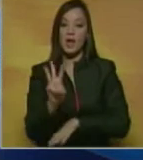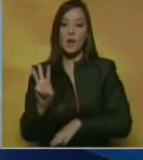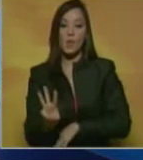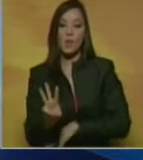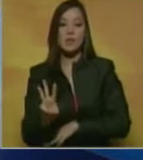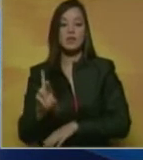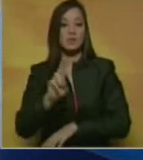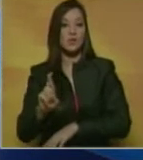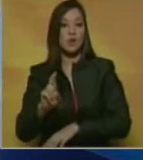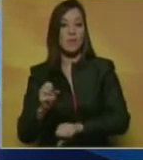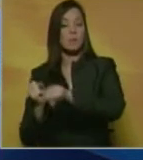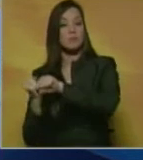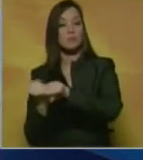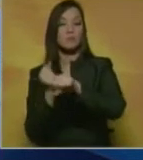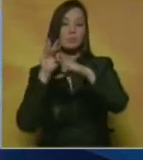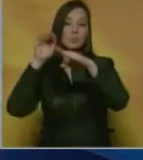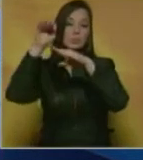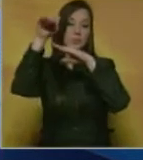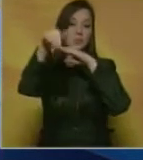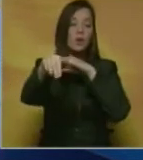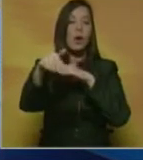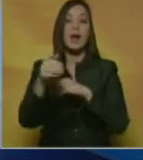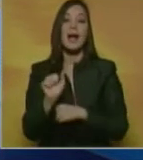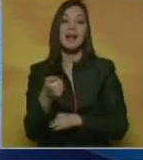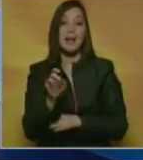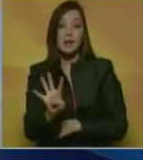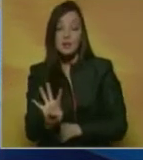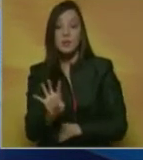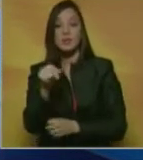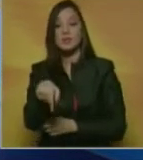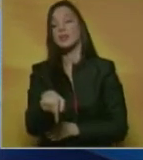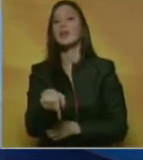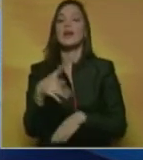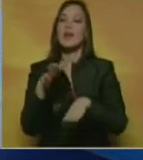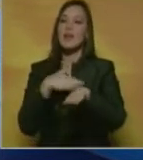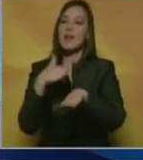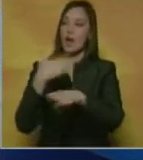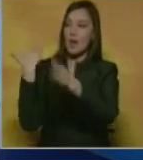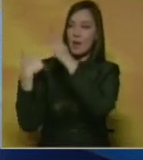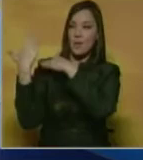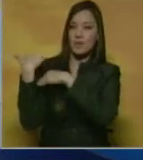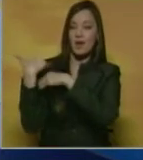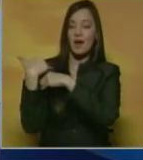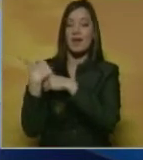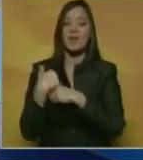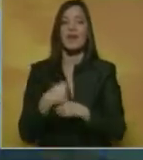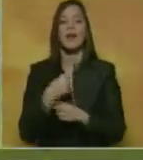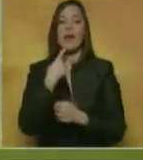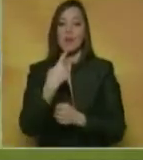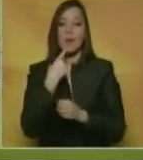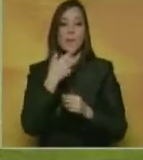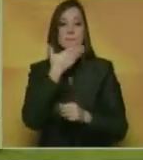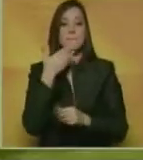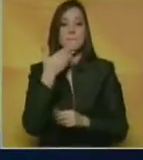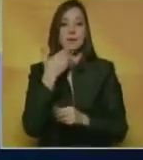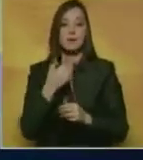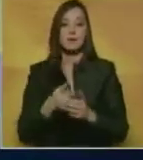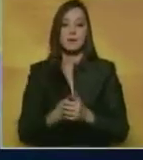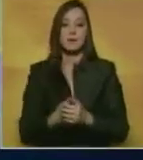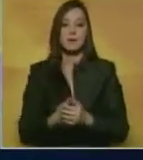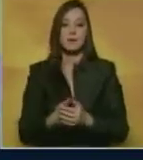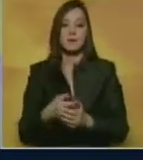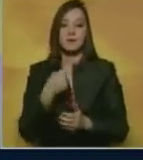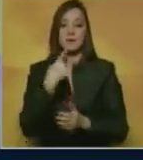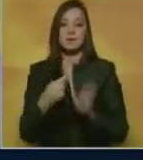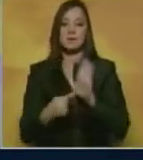despachó su honrón 14 de la campaña en la jornada de este jueves del mejor béisbol del mundo. Nos vamos a ir a Washington Orioles